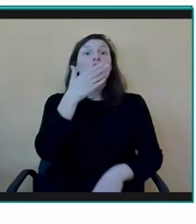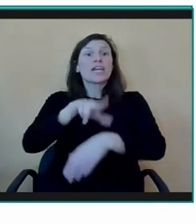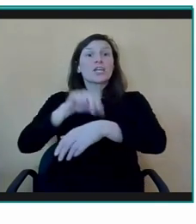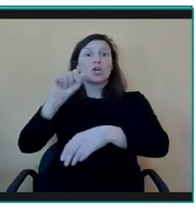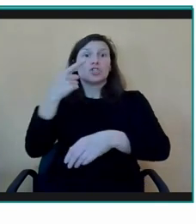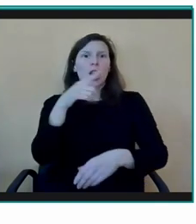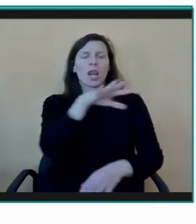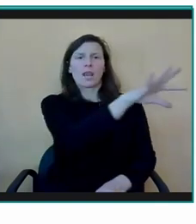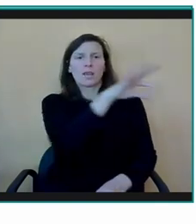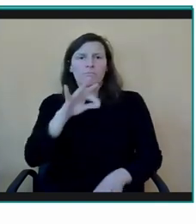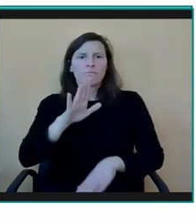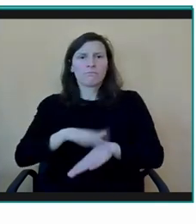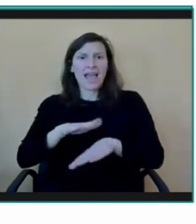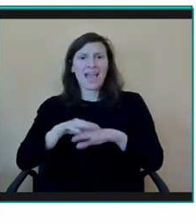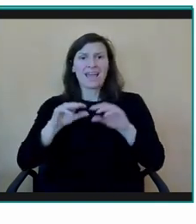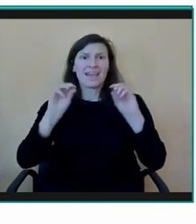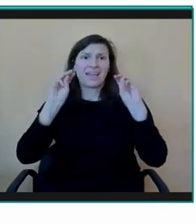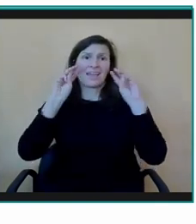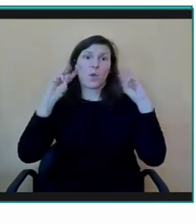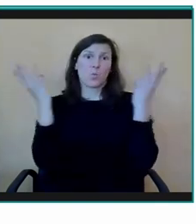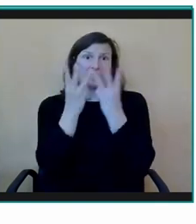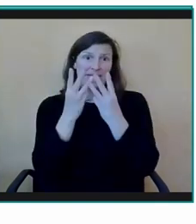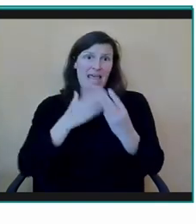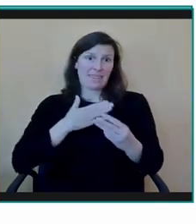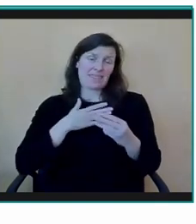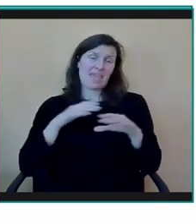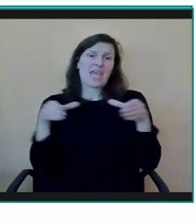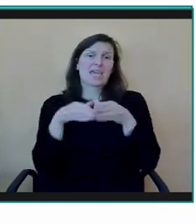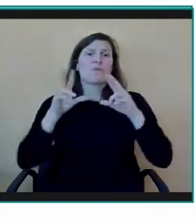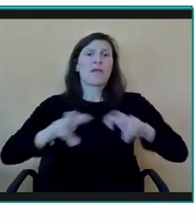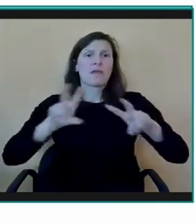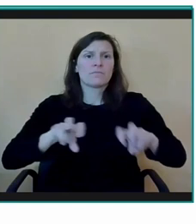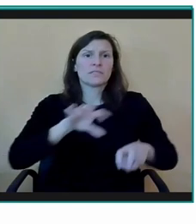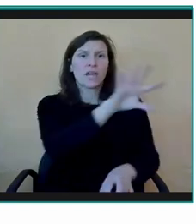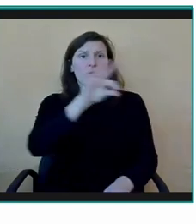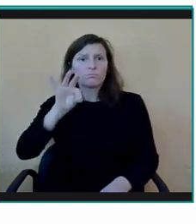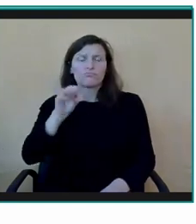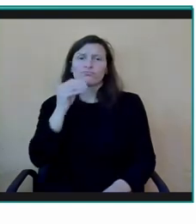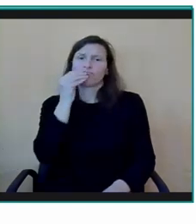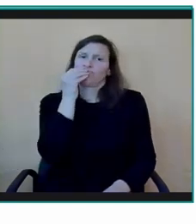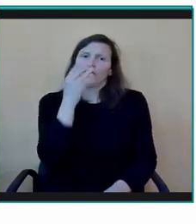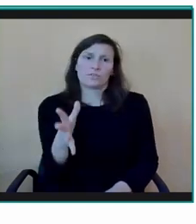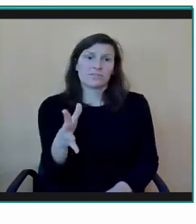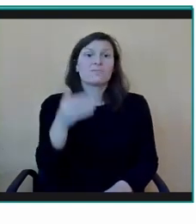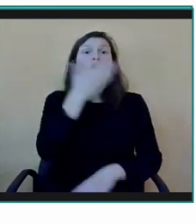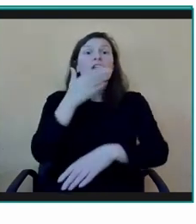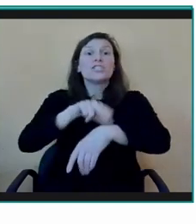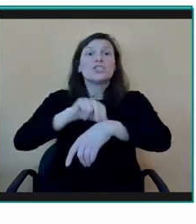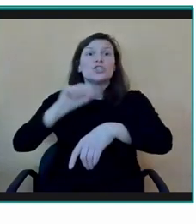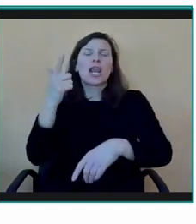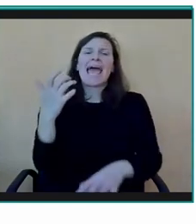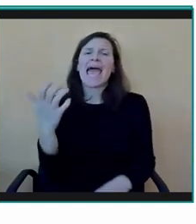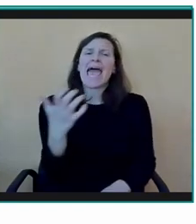seminarios de Kidei, porque es un buen ejemplo, es una buena práctica de lo que es la